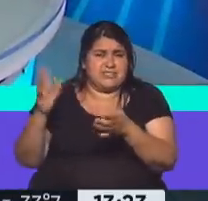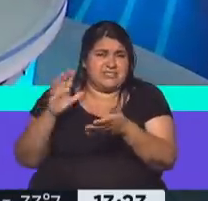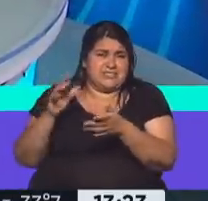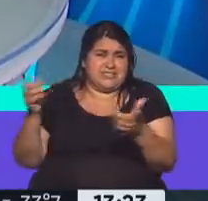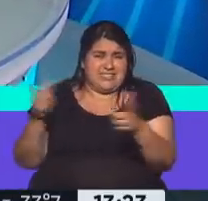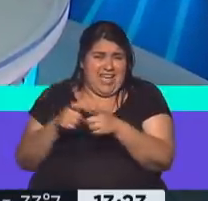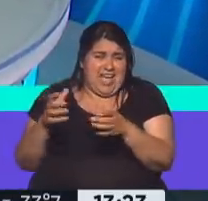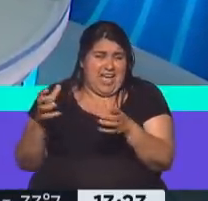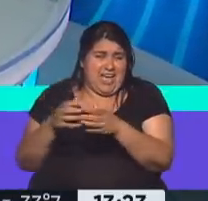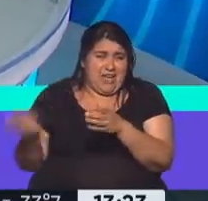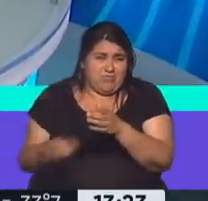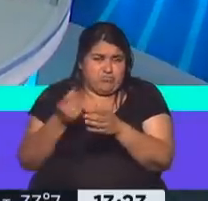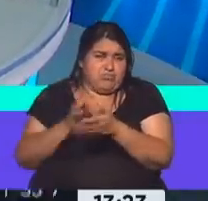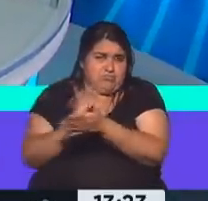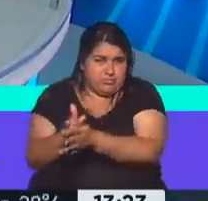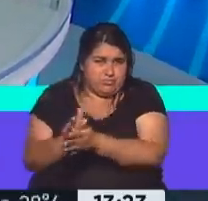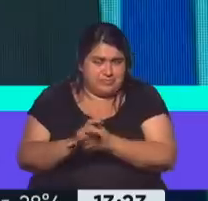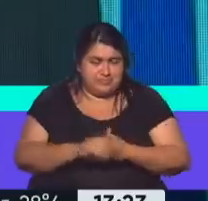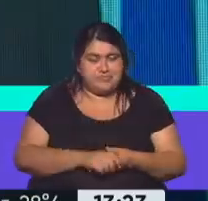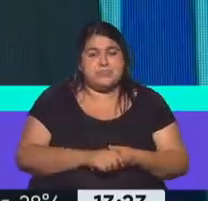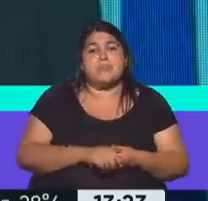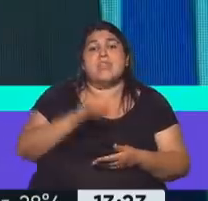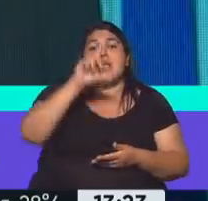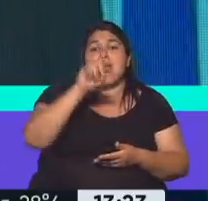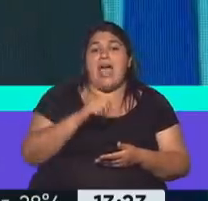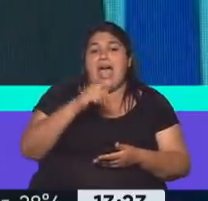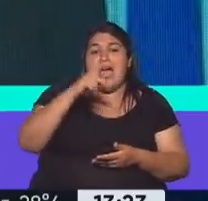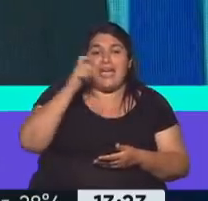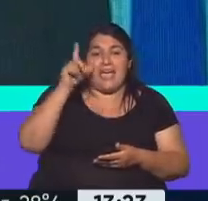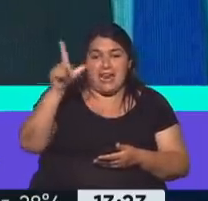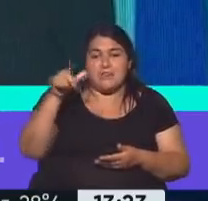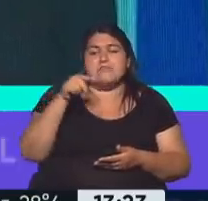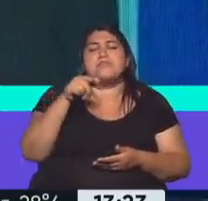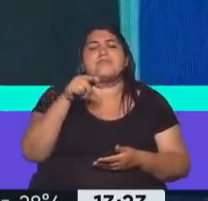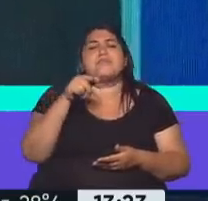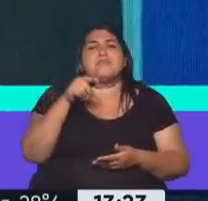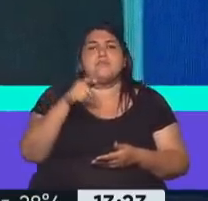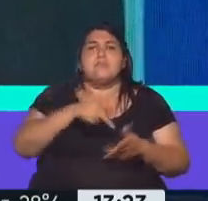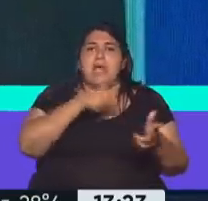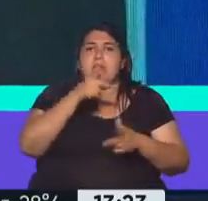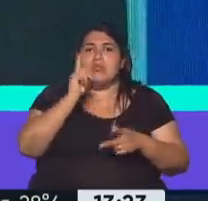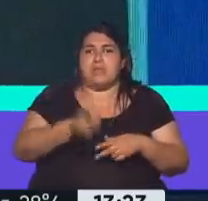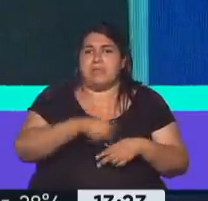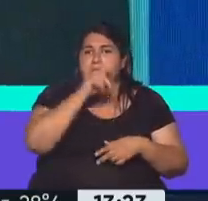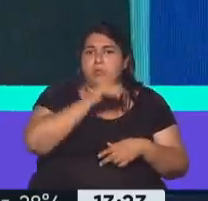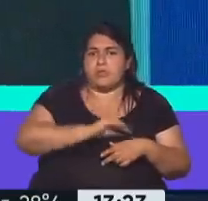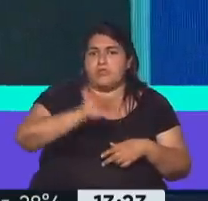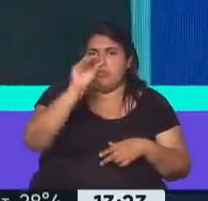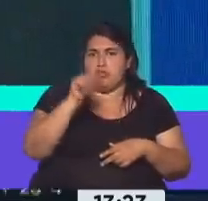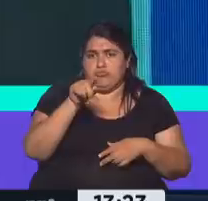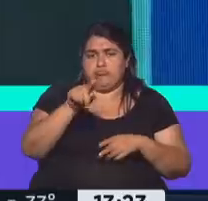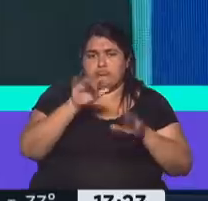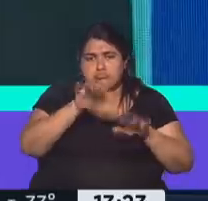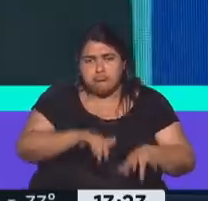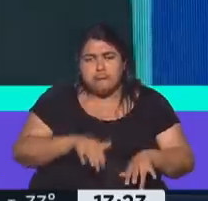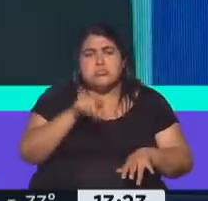Bueno, y siguen las repercusiones, ¿verdad? Exactamente. Habló Julio Alack, el ministro de Justicia de la Provincia de Buenos Aires, a través de su cuenta de Twitter, hizo referencia